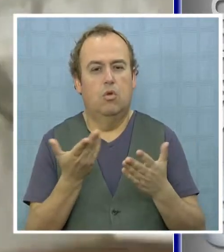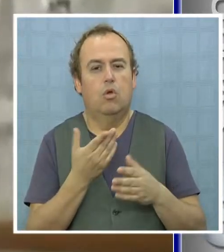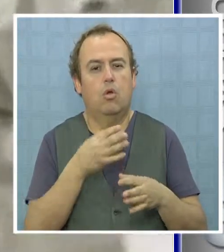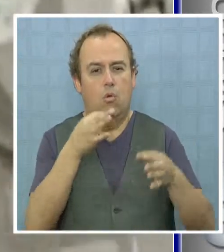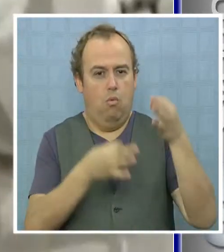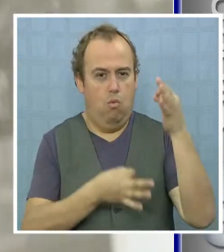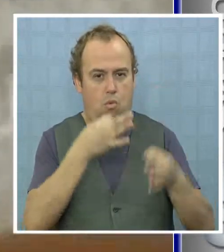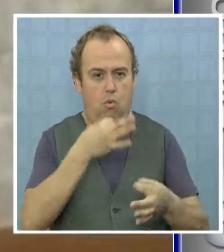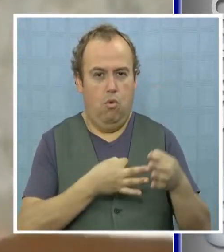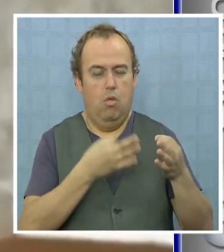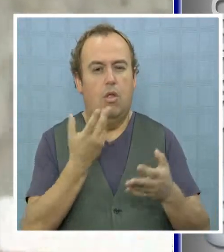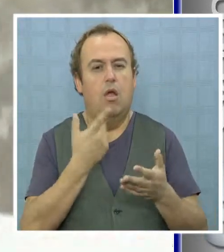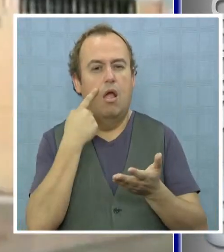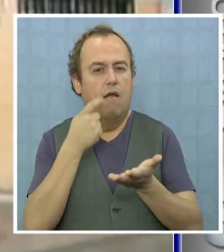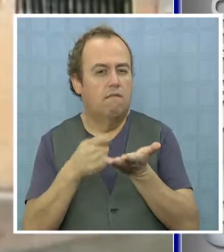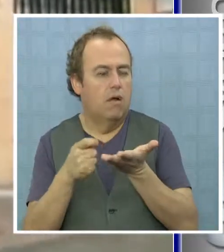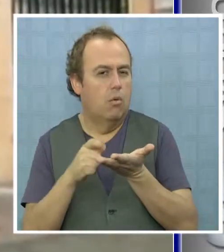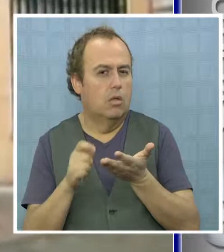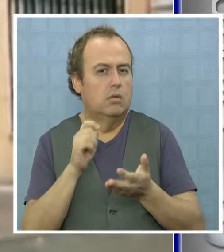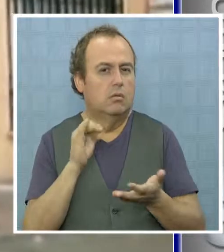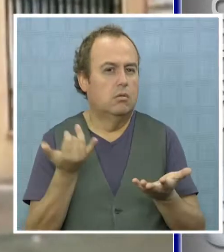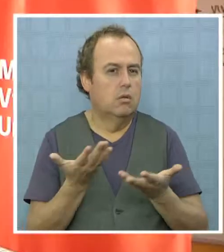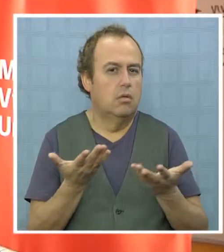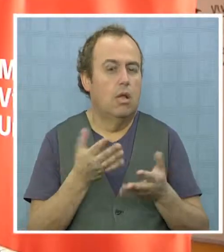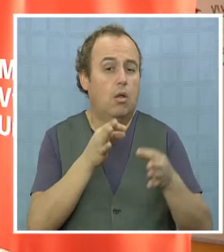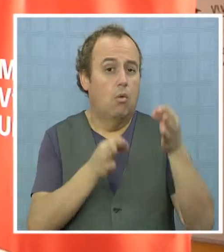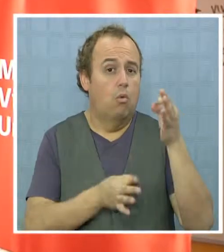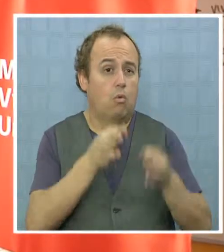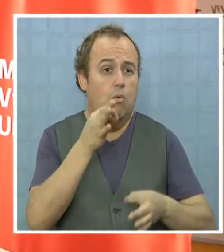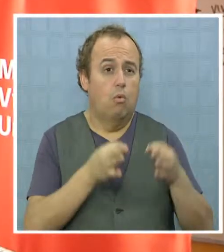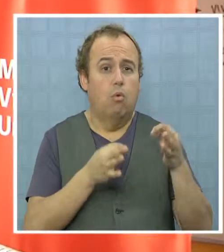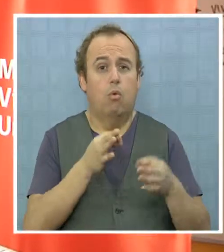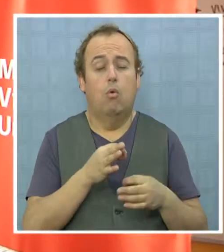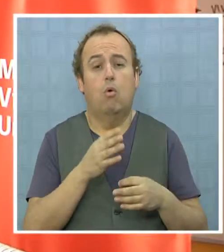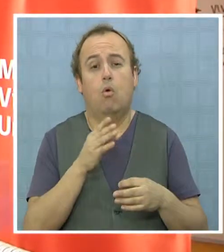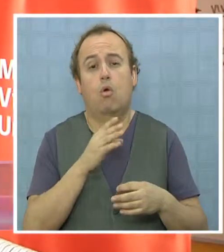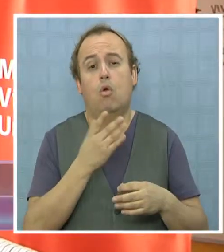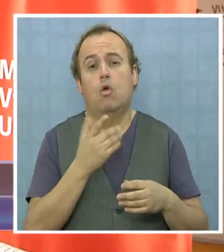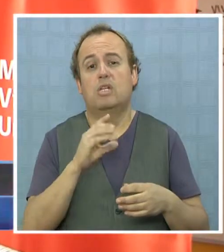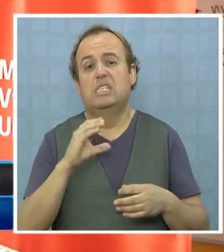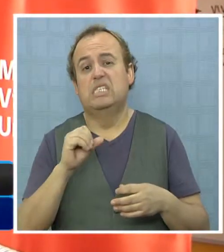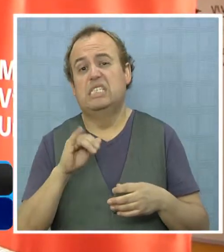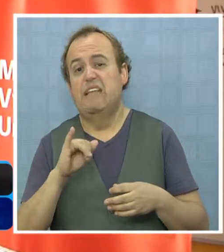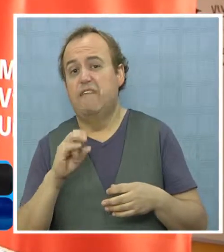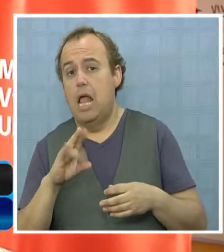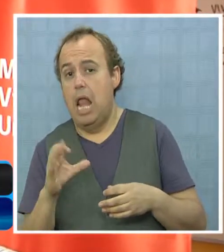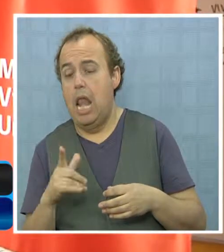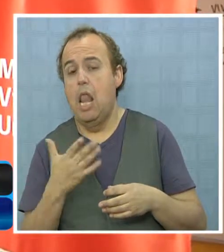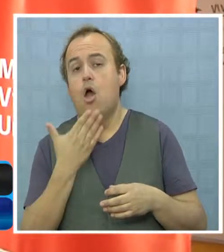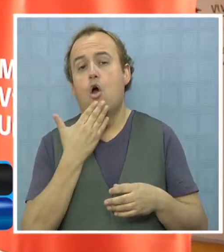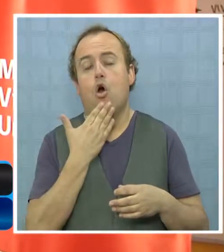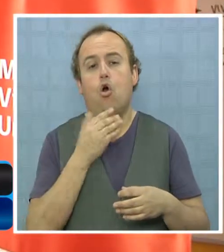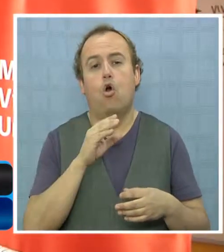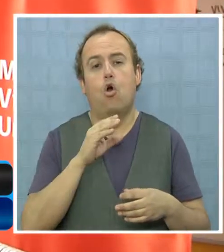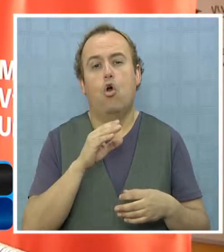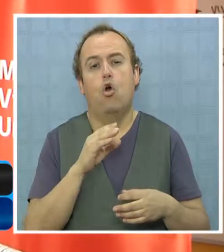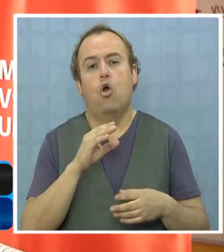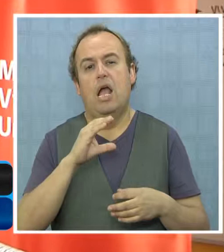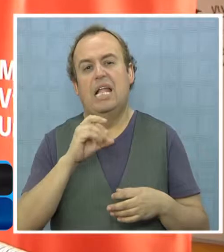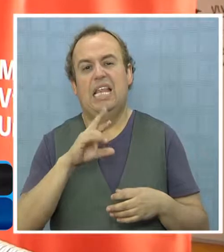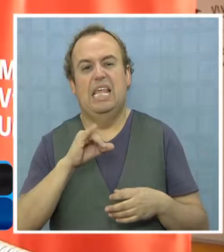justicia, hay que evaluarse a los tribunales criminales o civiles, dependiendo de la acción que se termine.